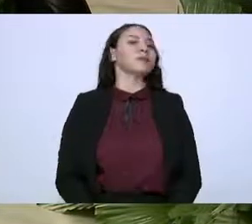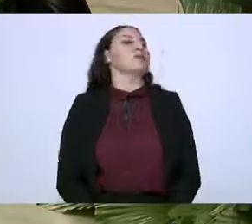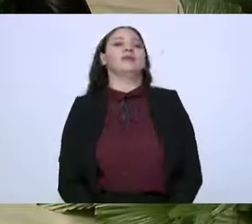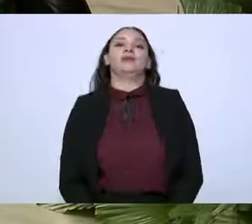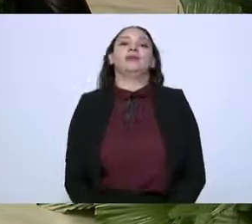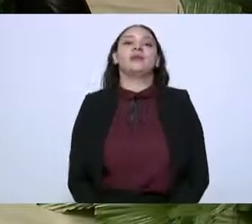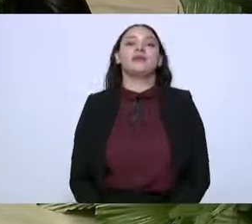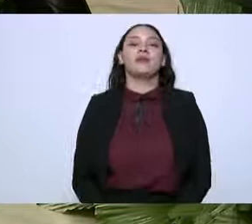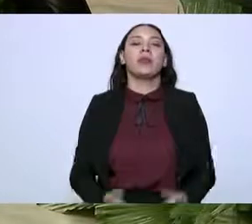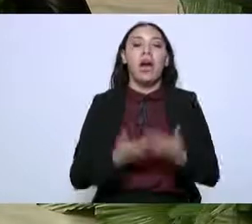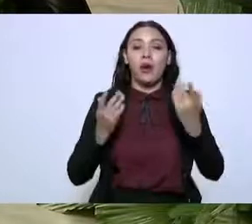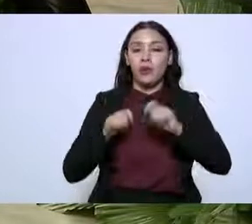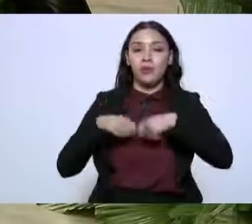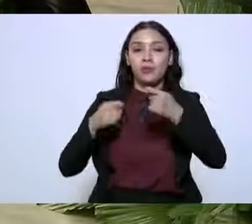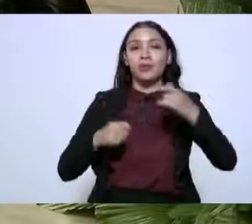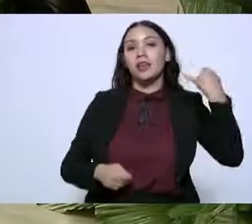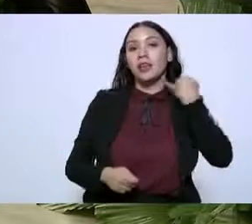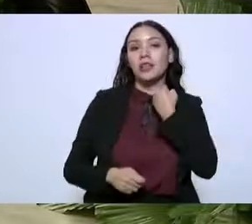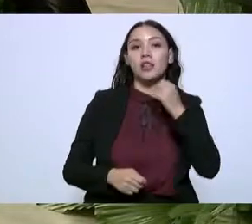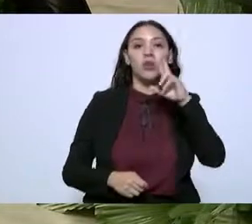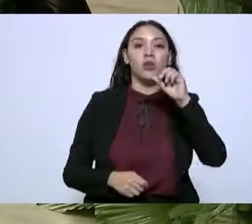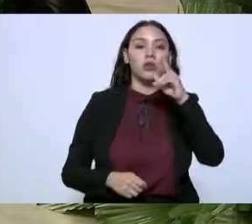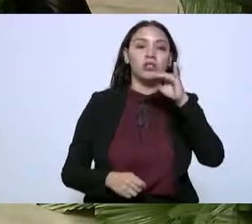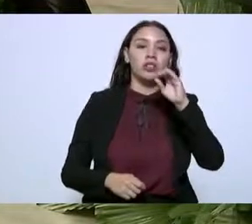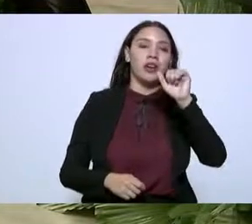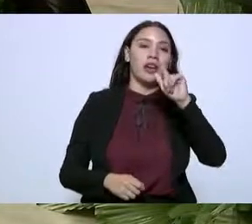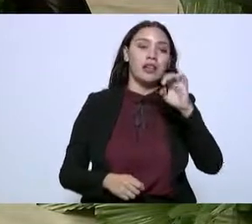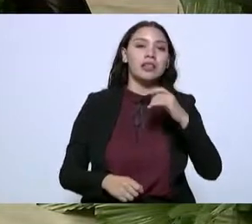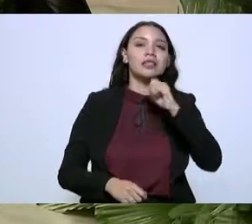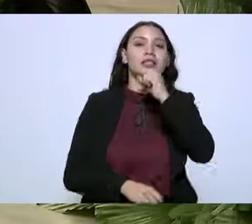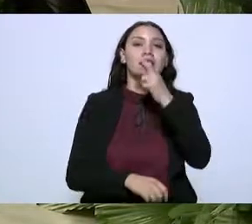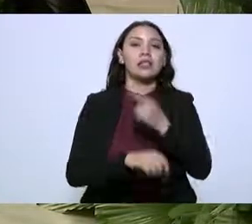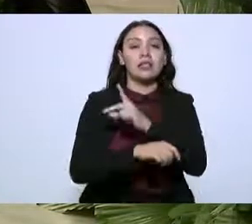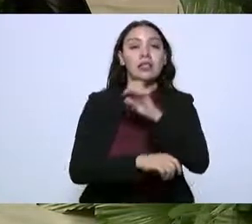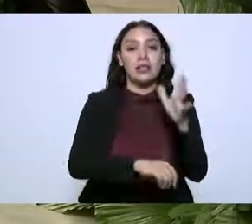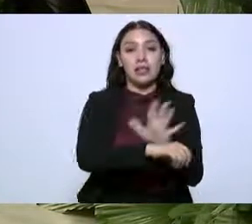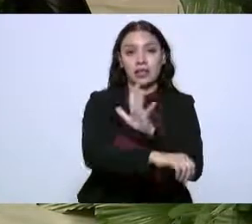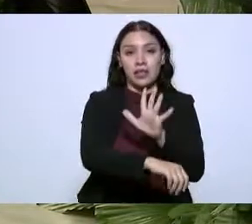Tiene la palabra el ingeniero Rocío Nález García, secretaria de Energía.